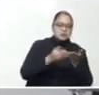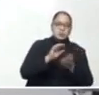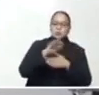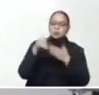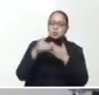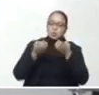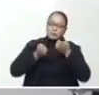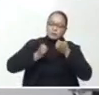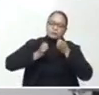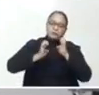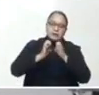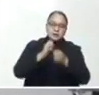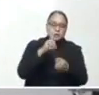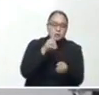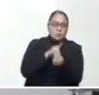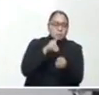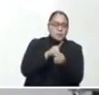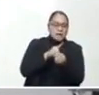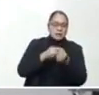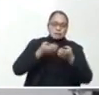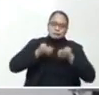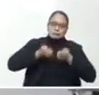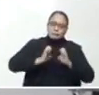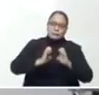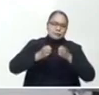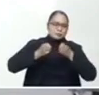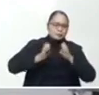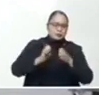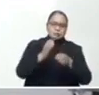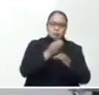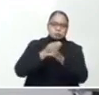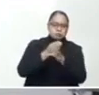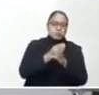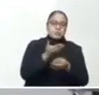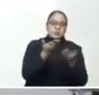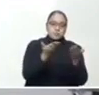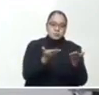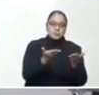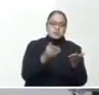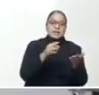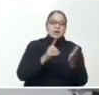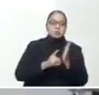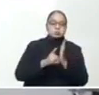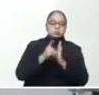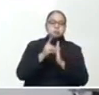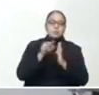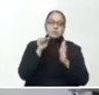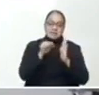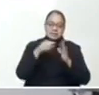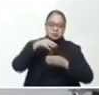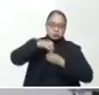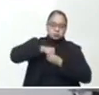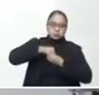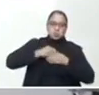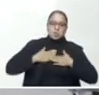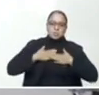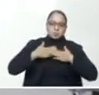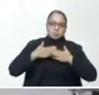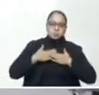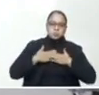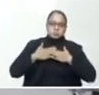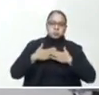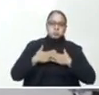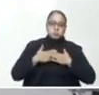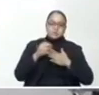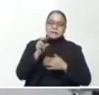los esfuerzos realizados por el personal del hospital, el paciente desarrolló neumonía bilateral grave, con